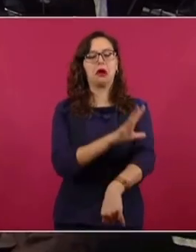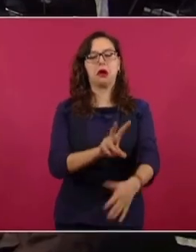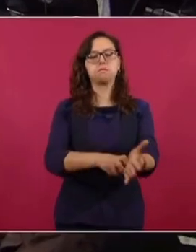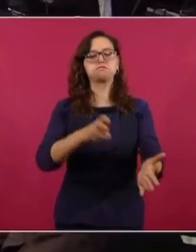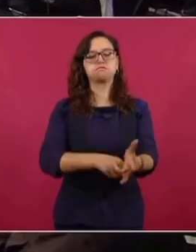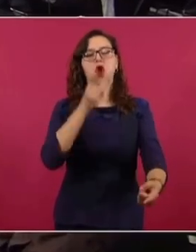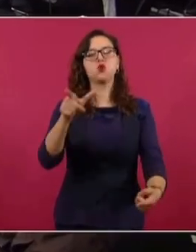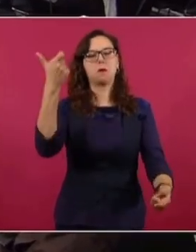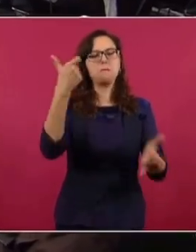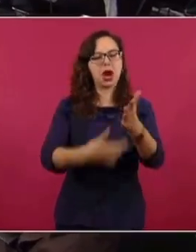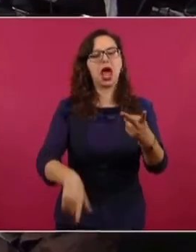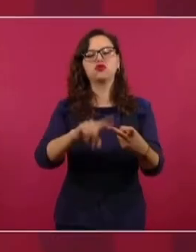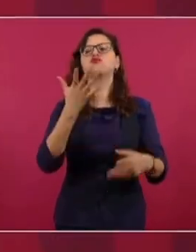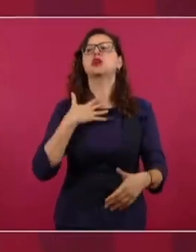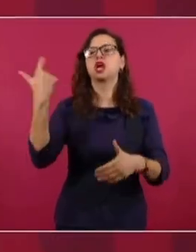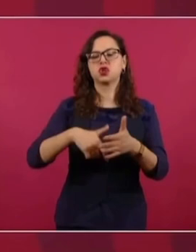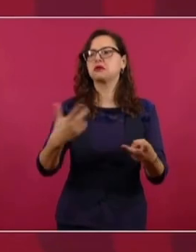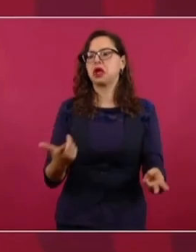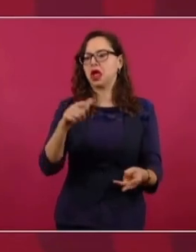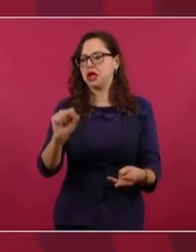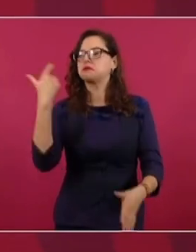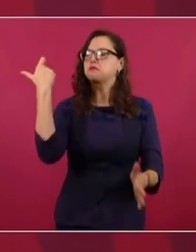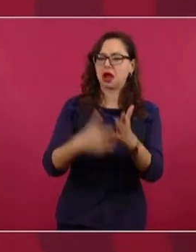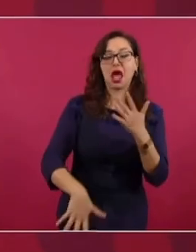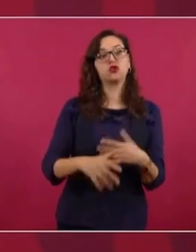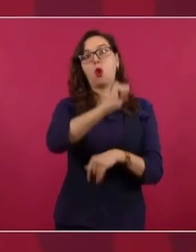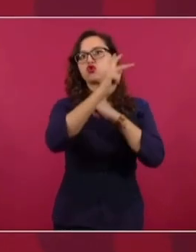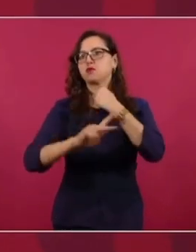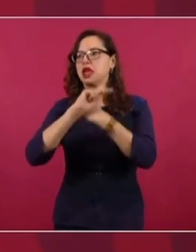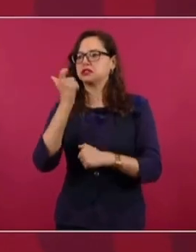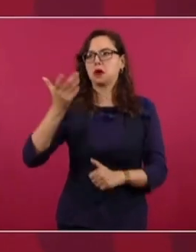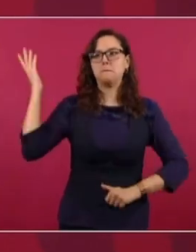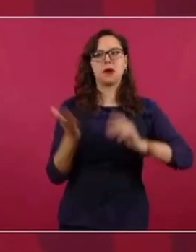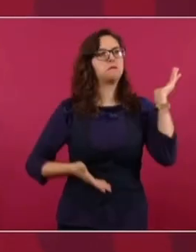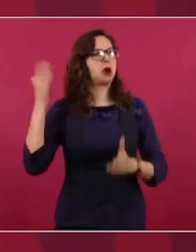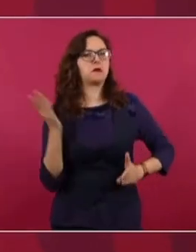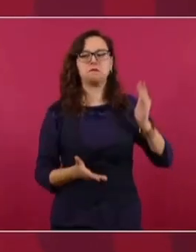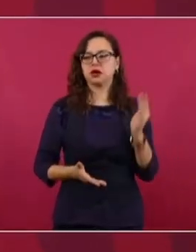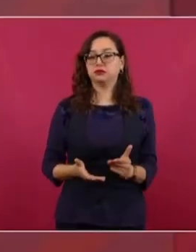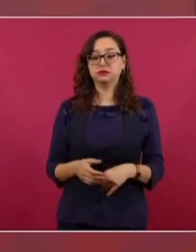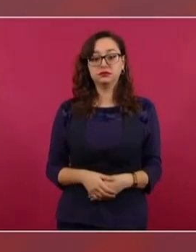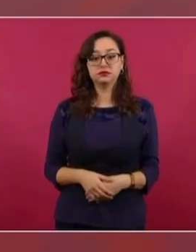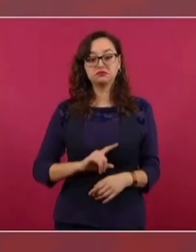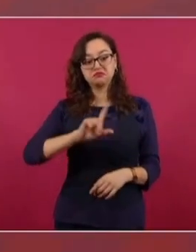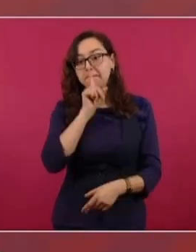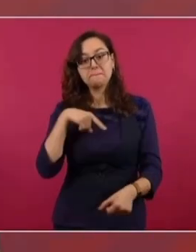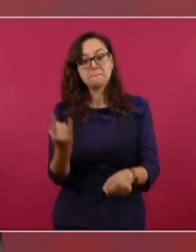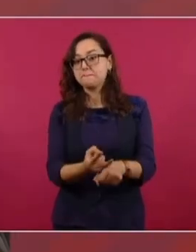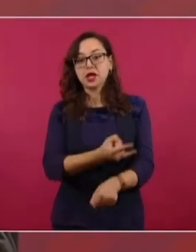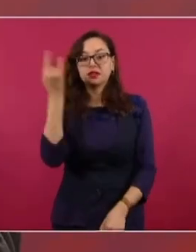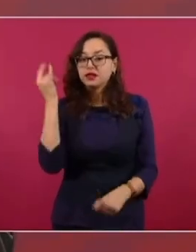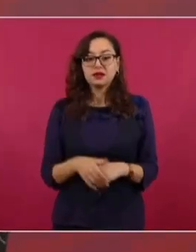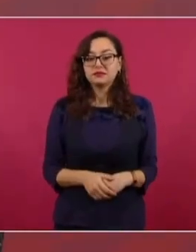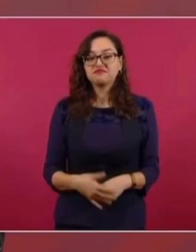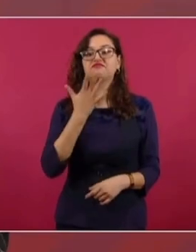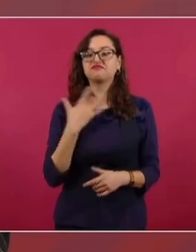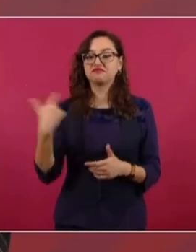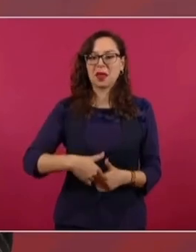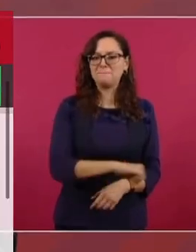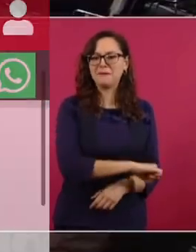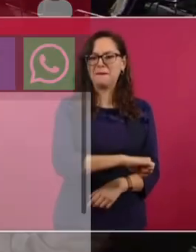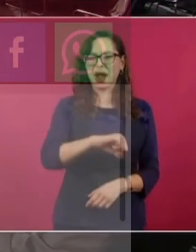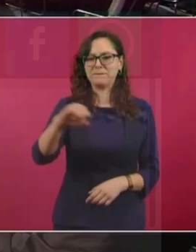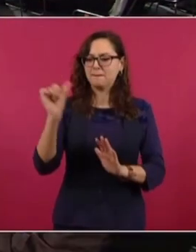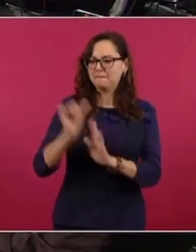y fue lo opuesto, no llegó inversión extranjera, lo que hicieron fue especular con las concesiones que recibieron y a partir de ahí los gasolinazos.